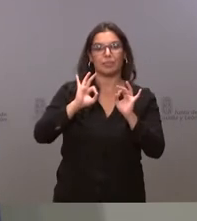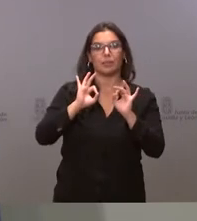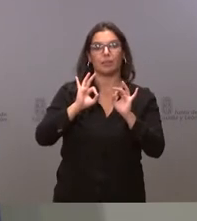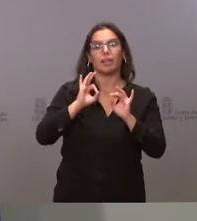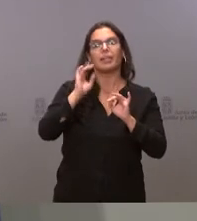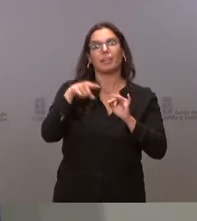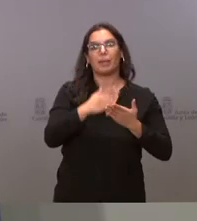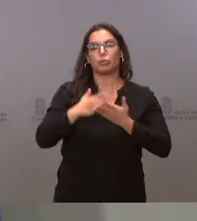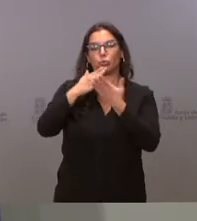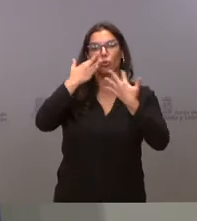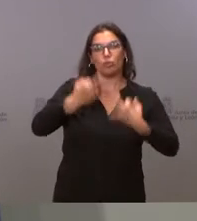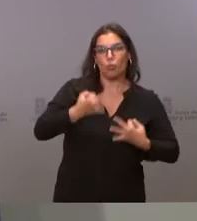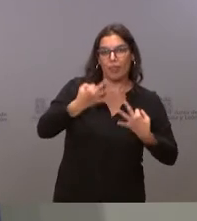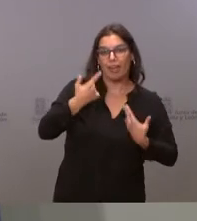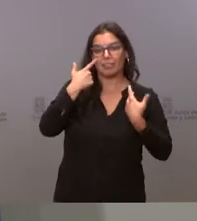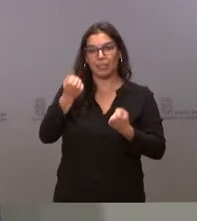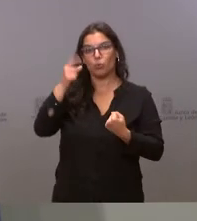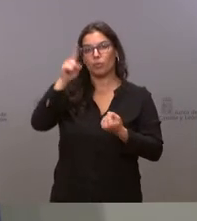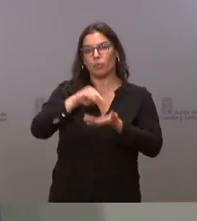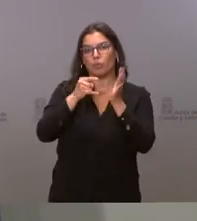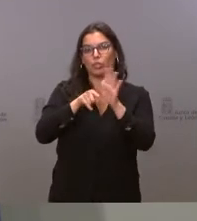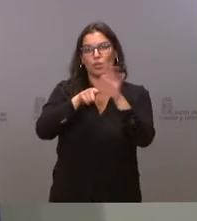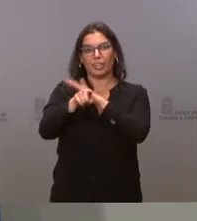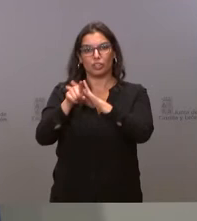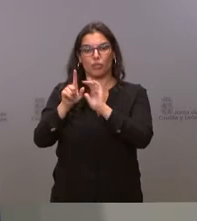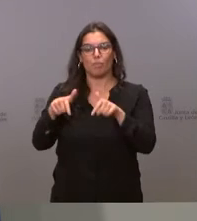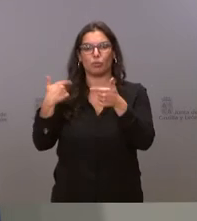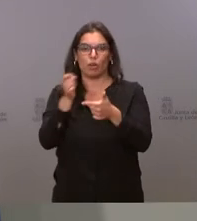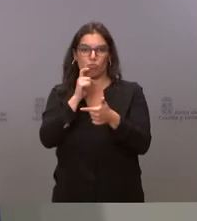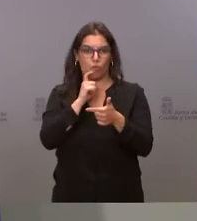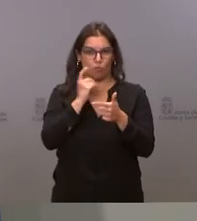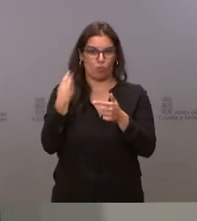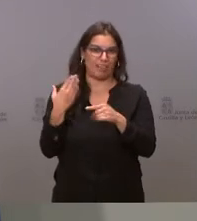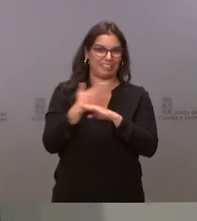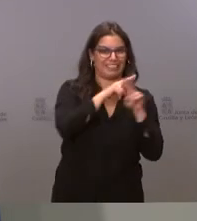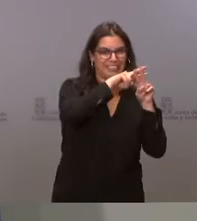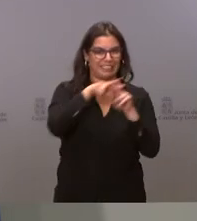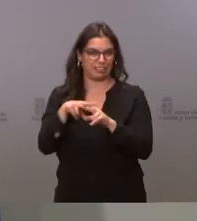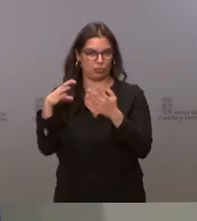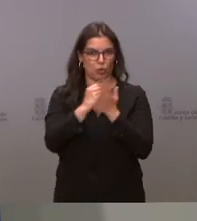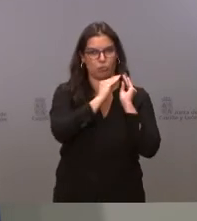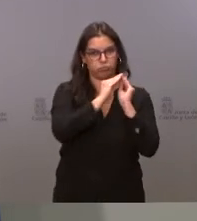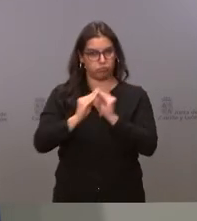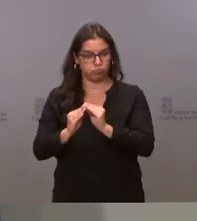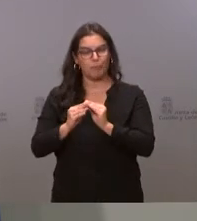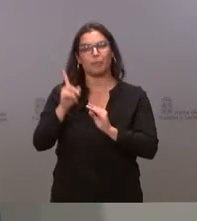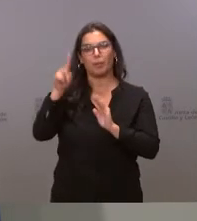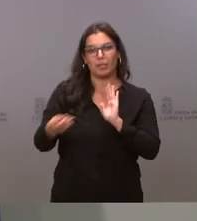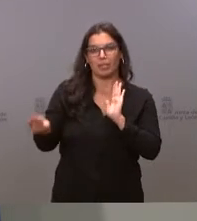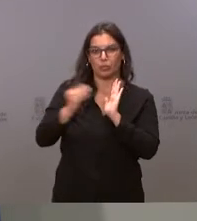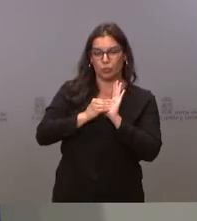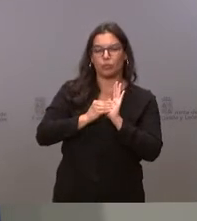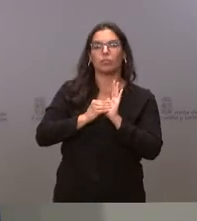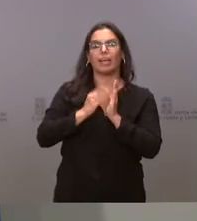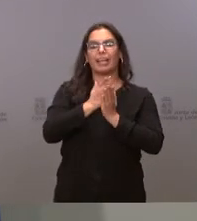seguridad y salud y también del proyecto de gestión de residuos. También se incluye la realización del estudio acústico, la